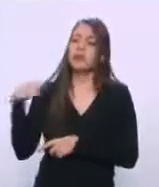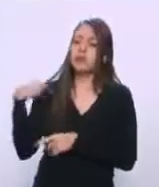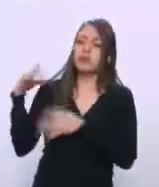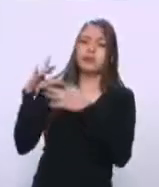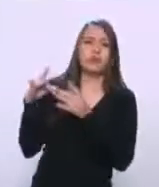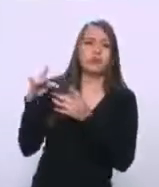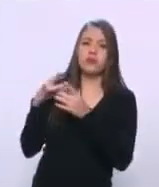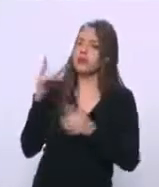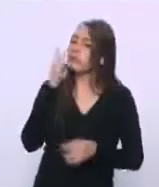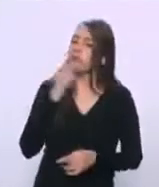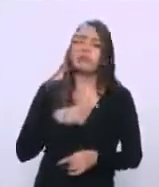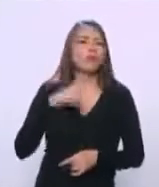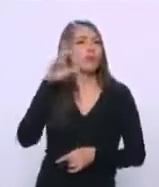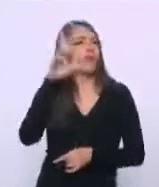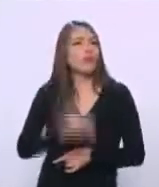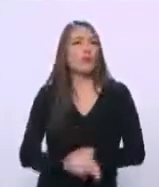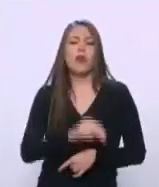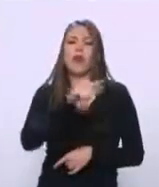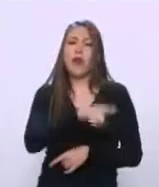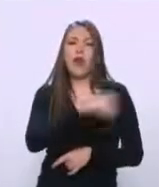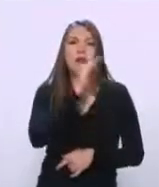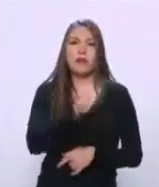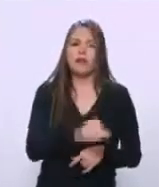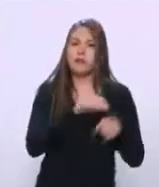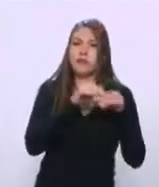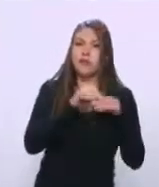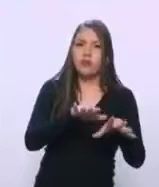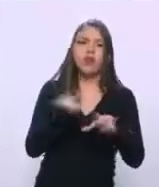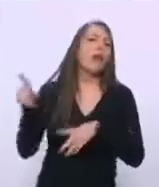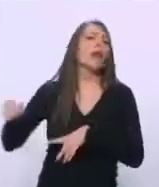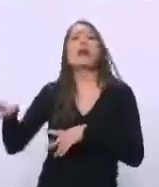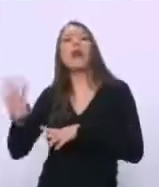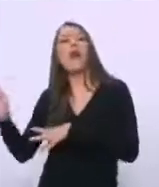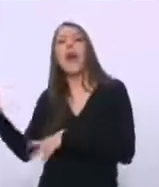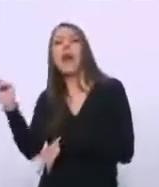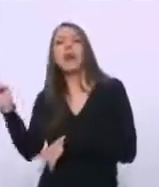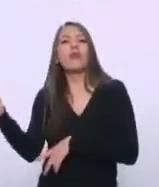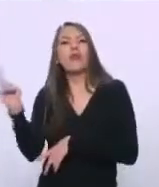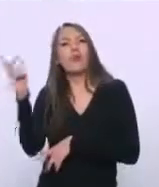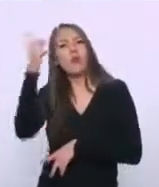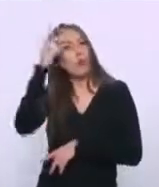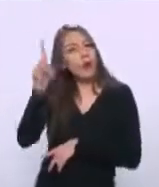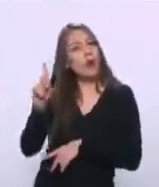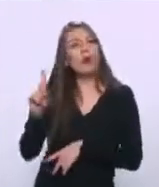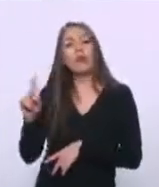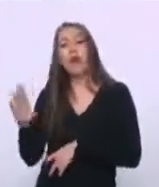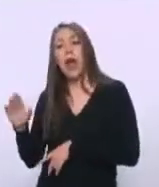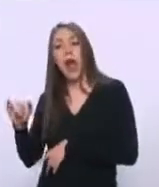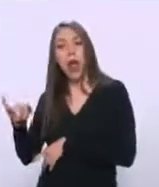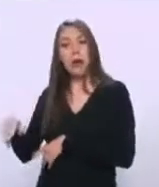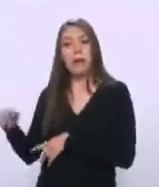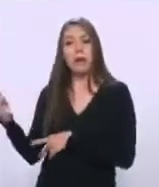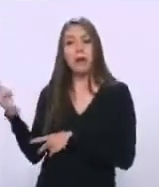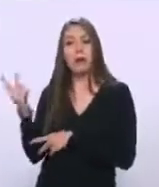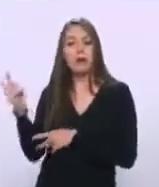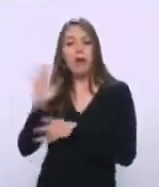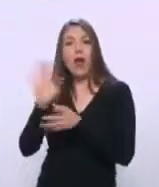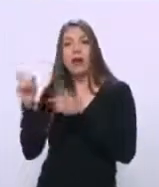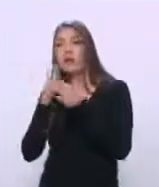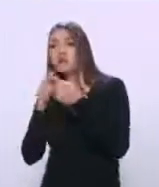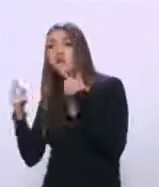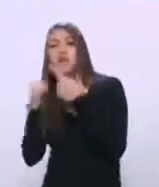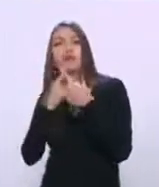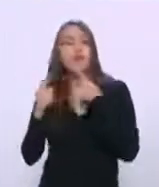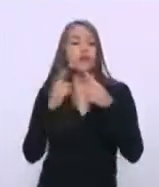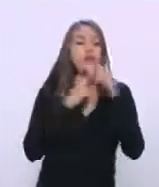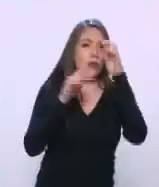decirme que no se iba a publicar porque ya había negociado Aguilar Camino con el dueño, entonces yo renuncié en ese momento al